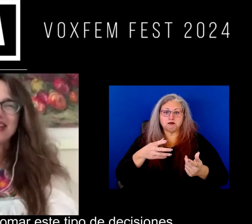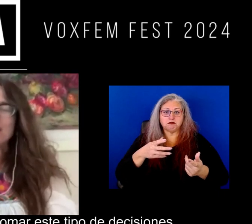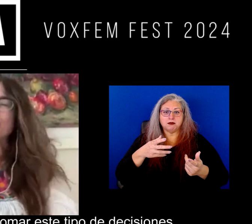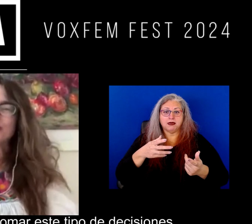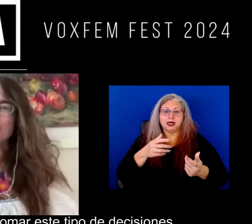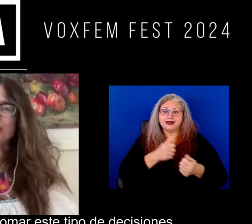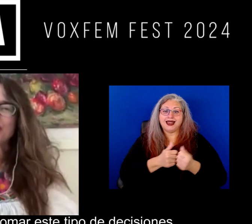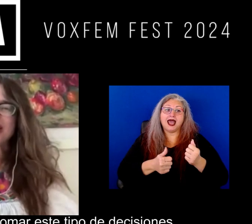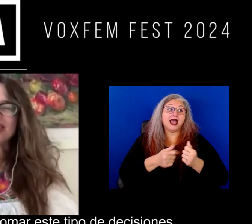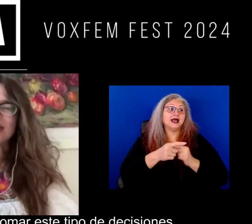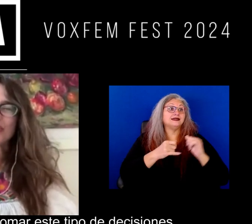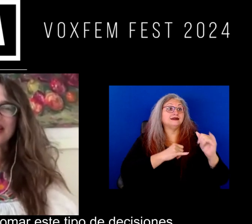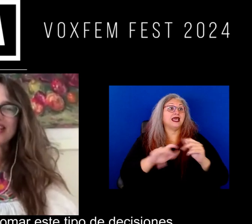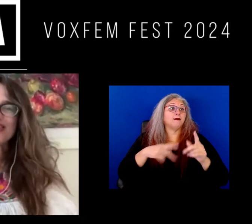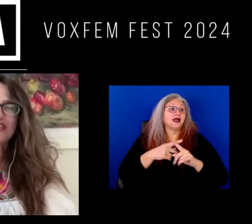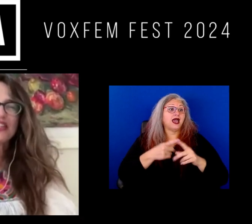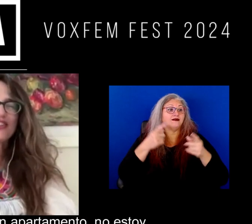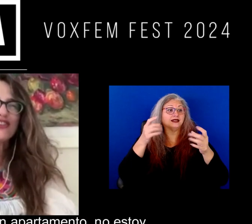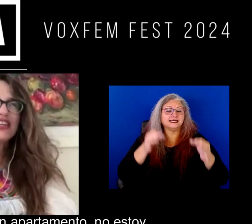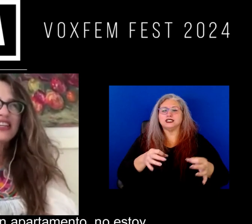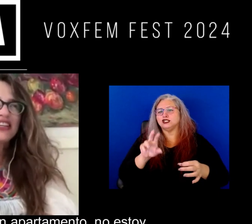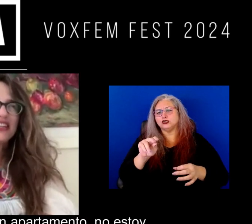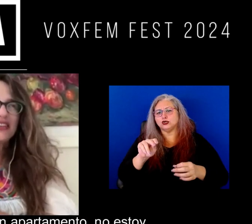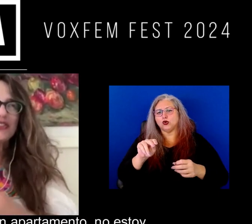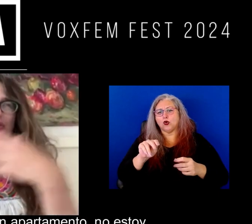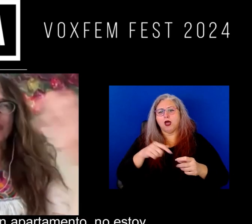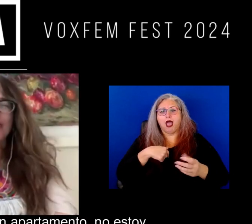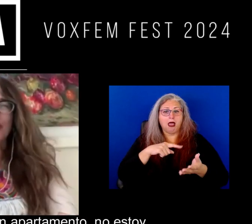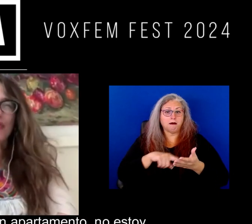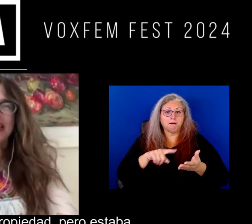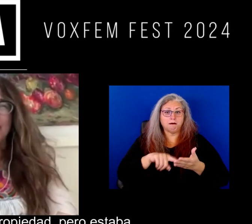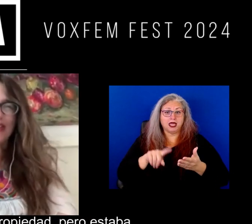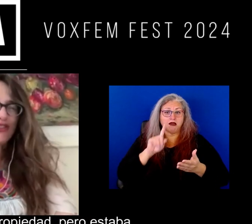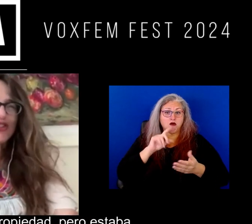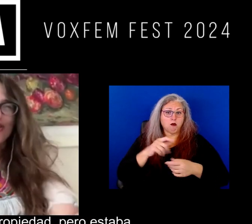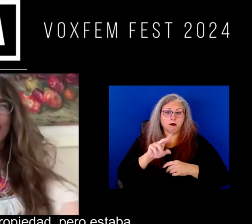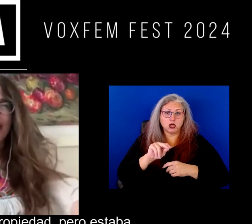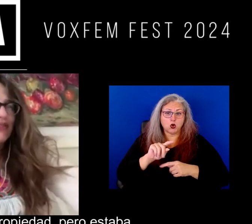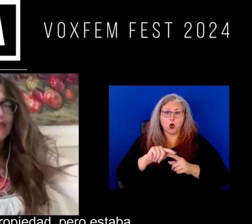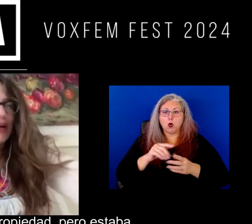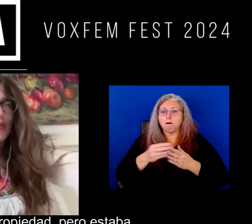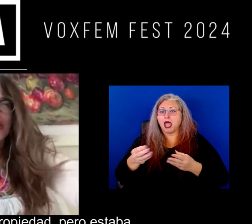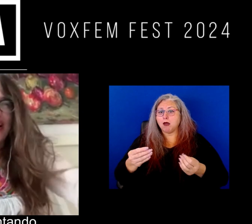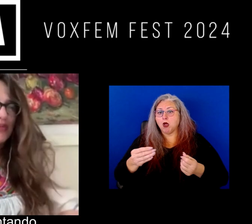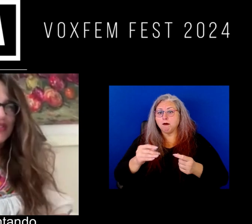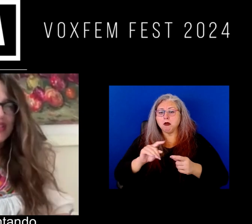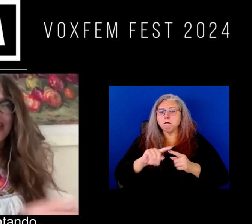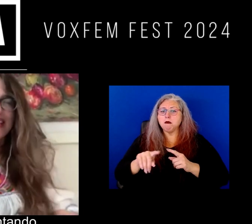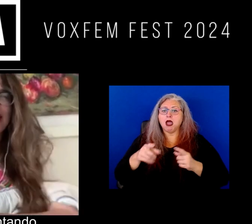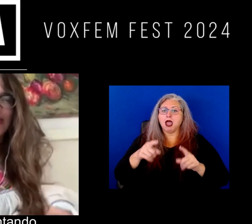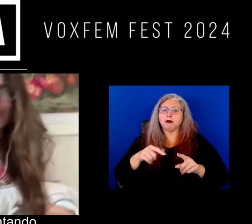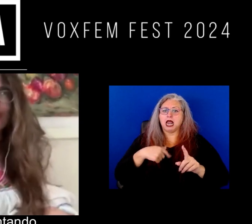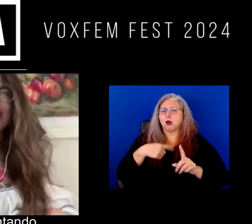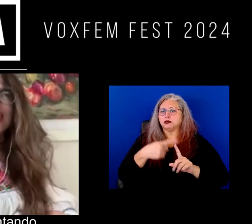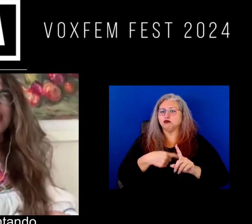no todo el mundo puede tomar ese tipo de decisiones ¿no? no estoy pagando un apartamento no estoy comprando una propiedad porque estaba